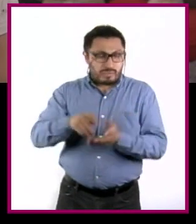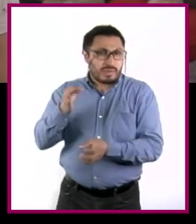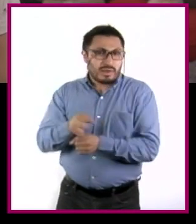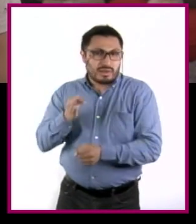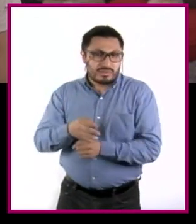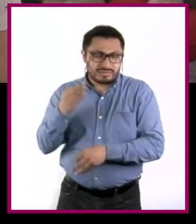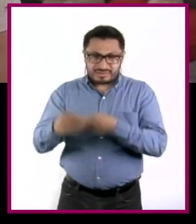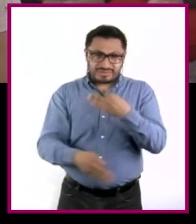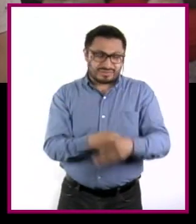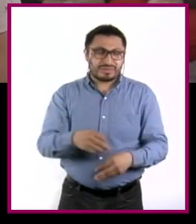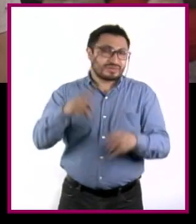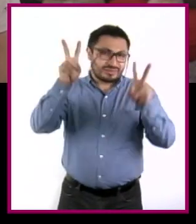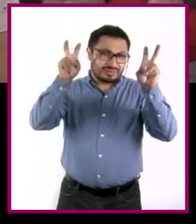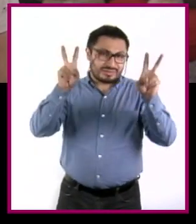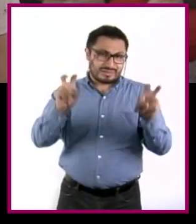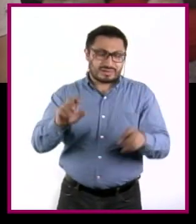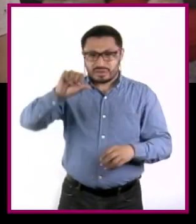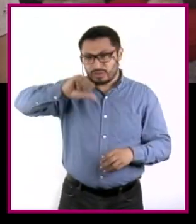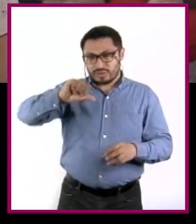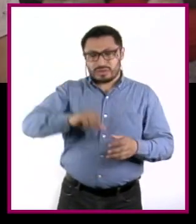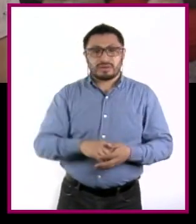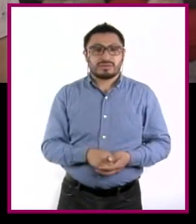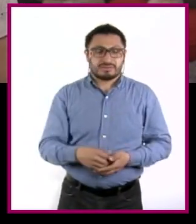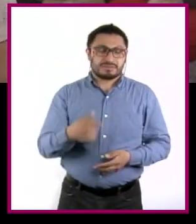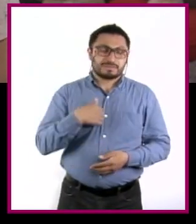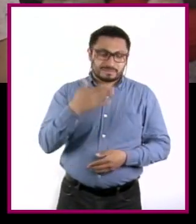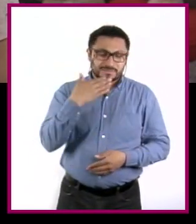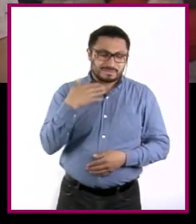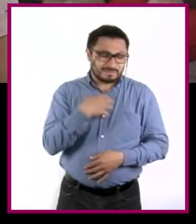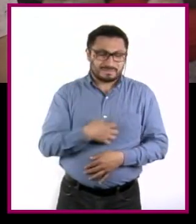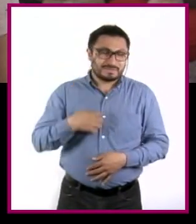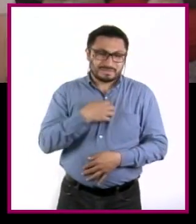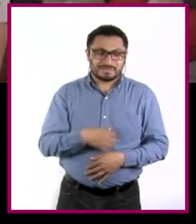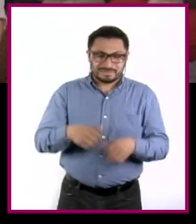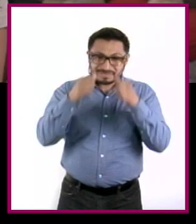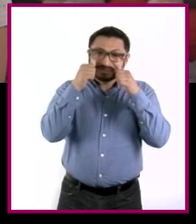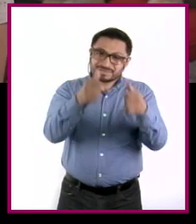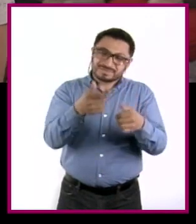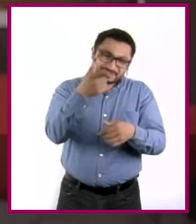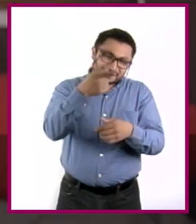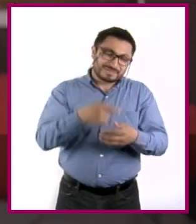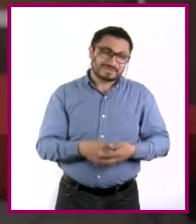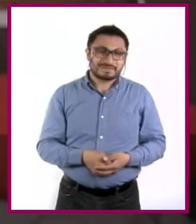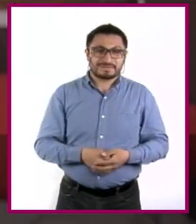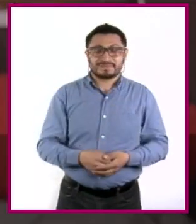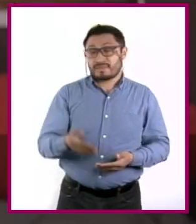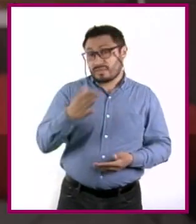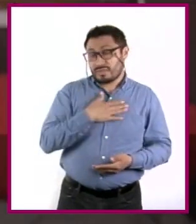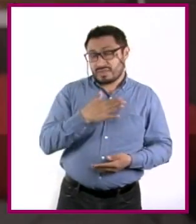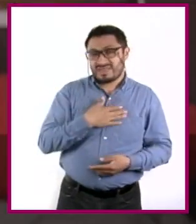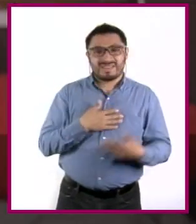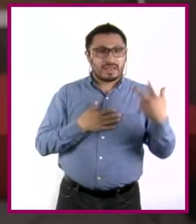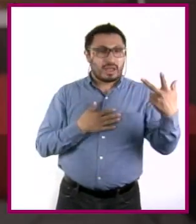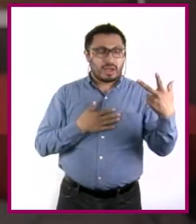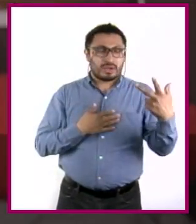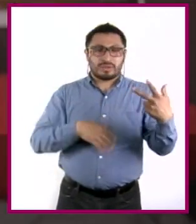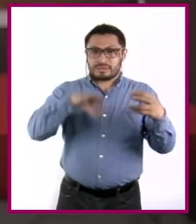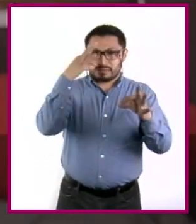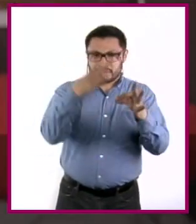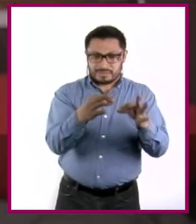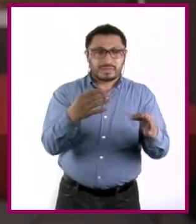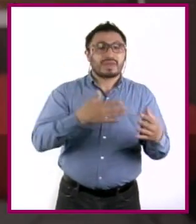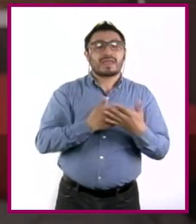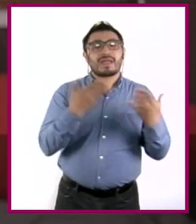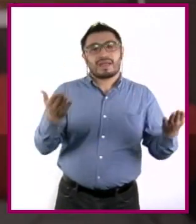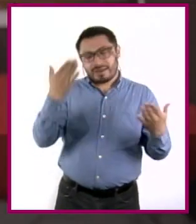todo lo que hemos dicho antes. Me alegra mucho escucharlos, Juanma. Yo saqué 8 puntos y ahora sé que